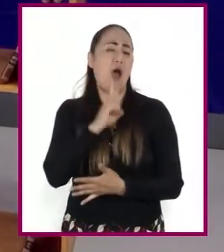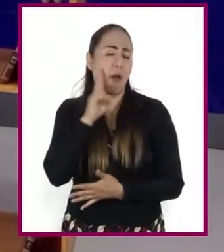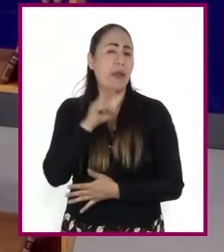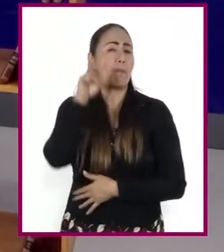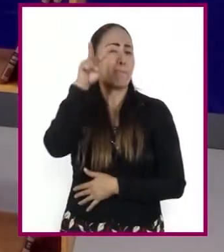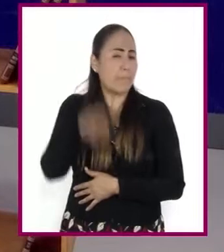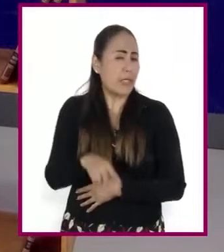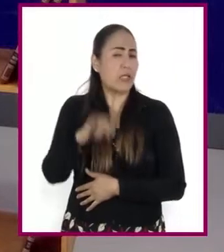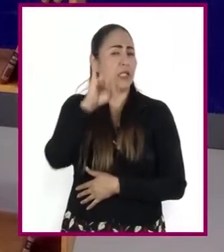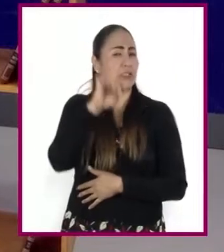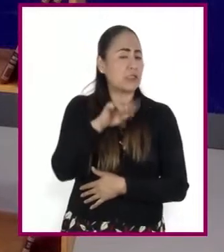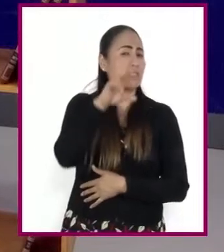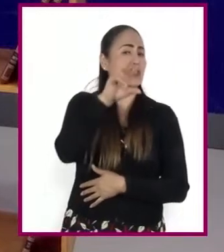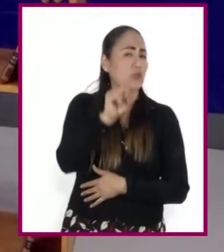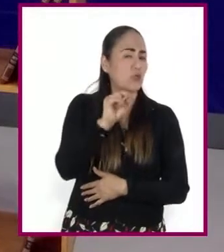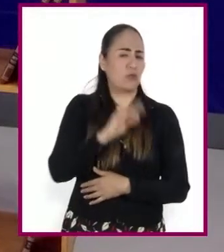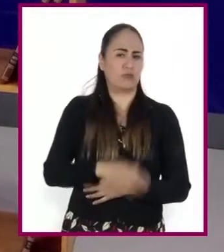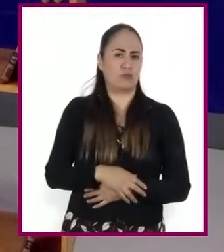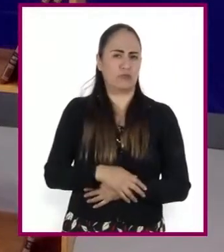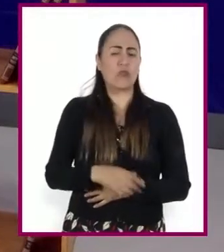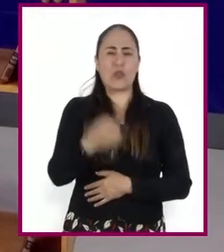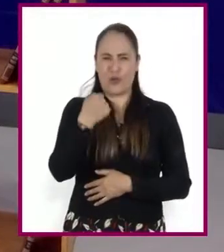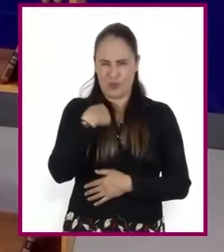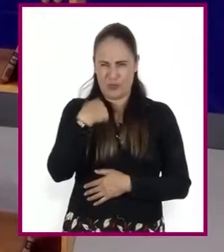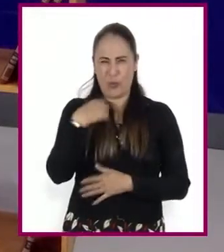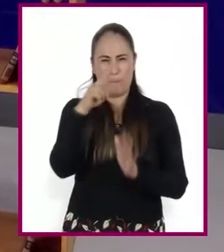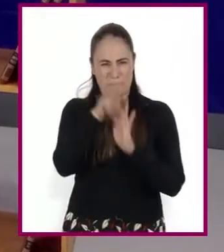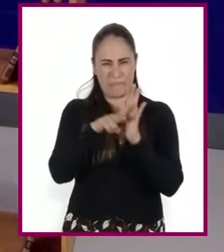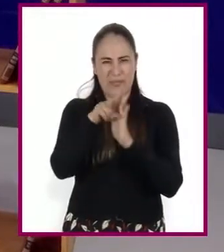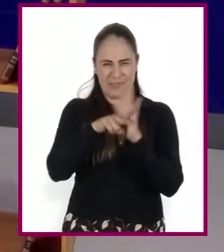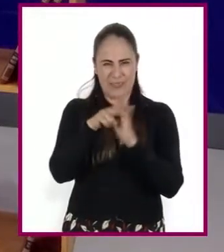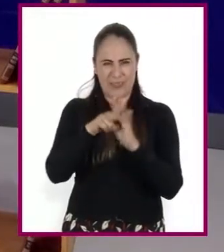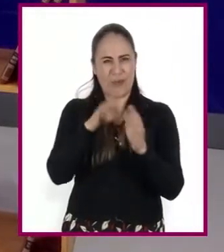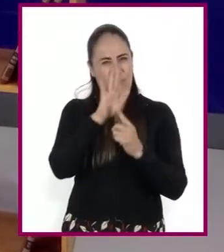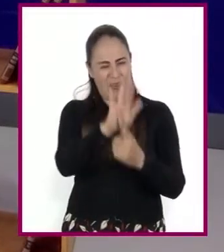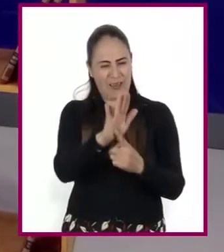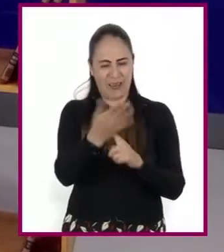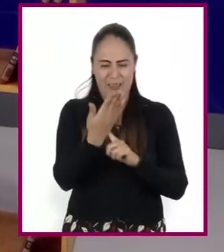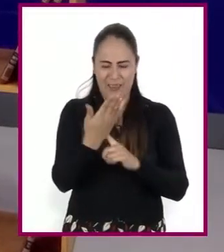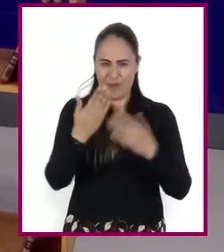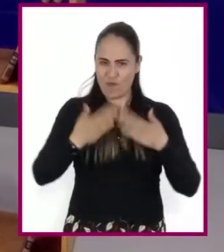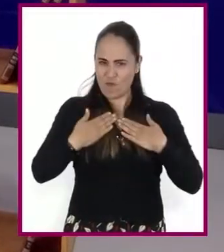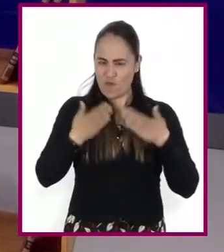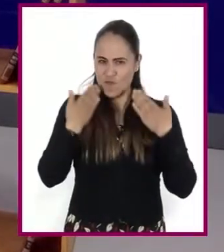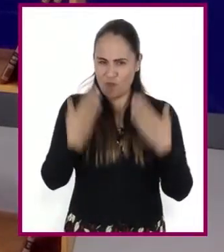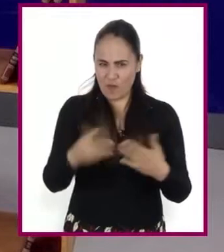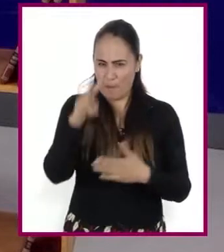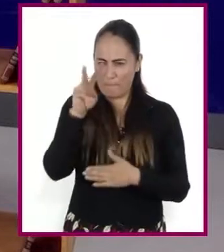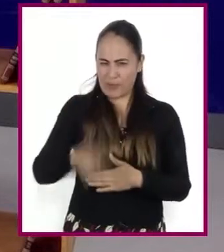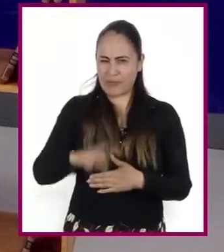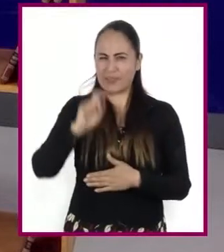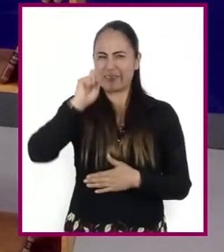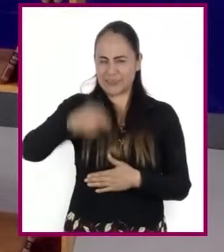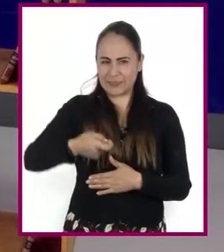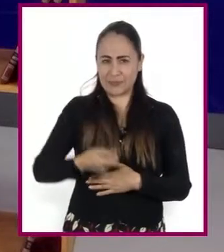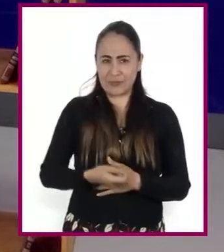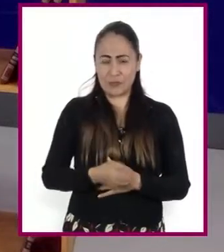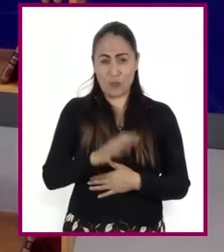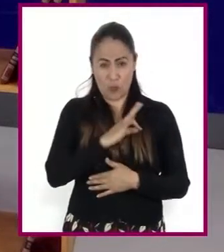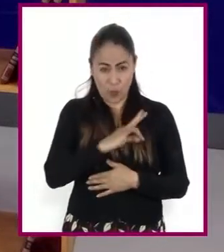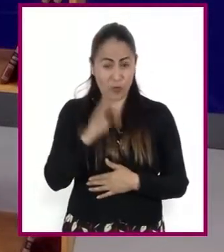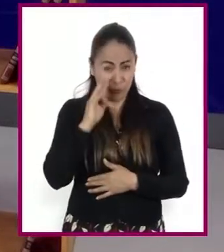De hecho, encontré un video que me ha servido mucho para encontrar fuentes confiables. ¿Podemos verlo, maestra? Claro,